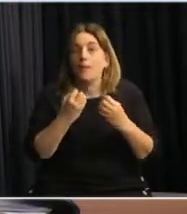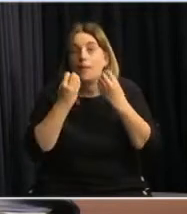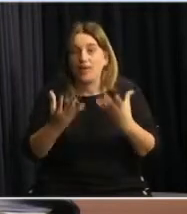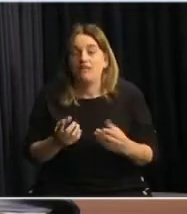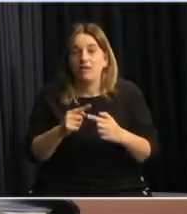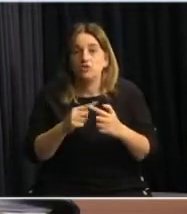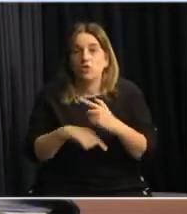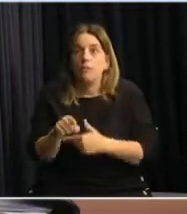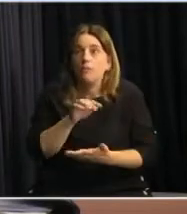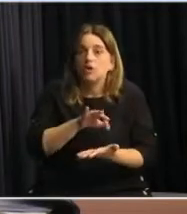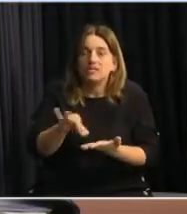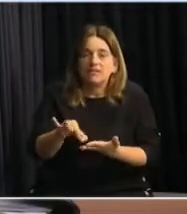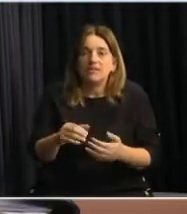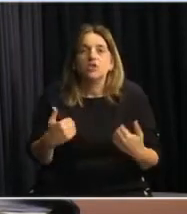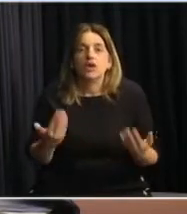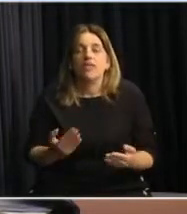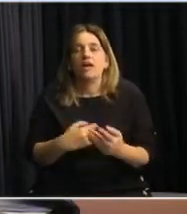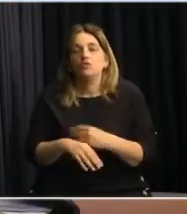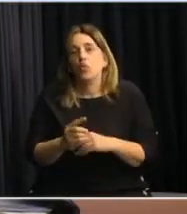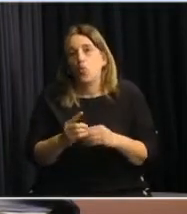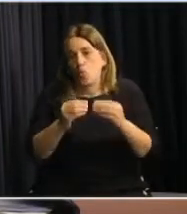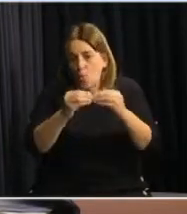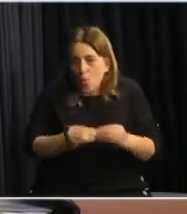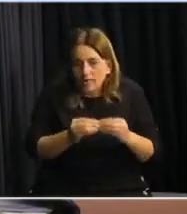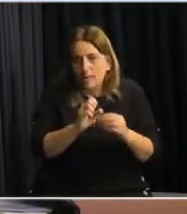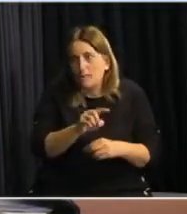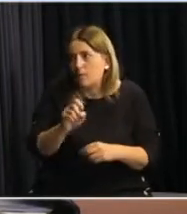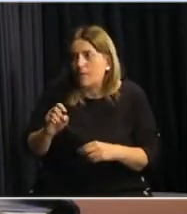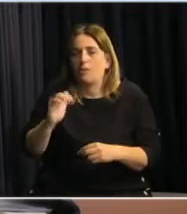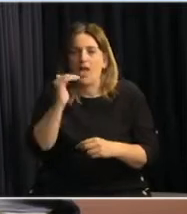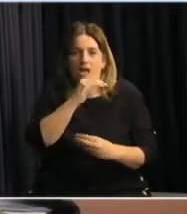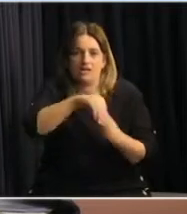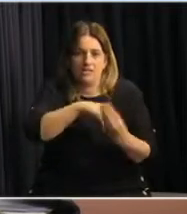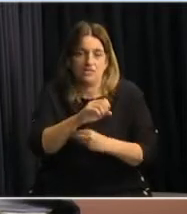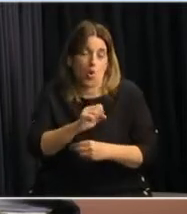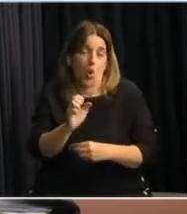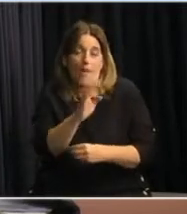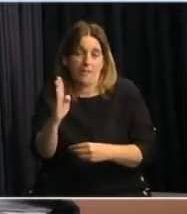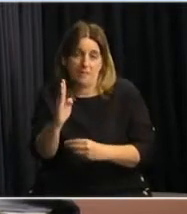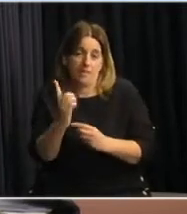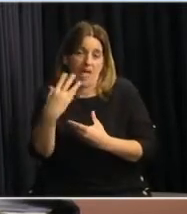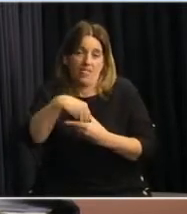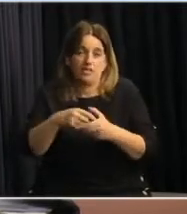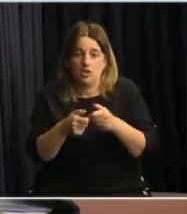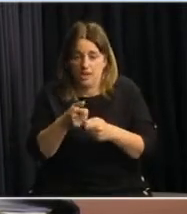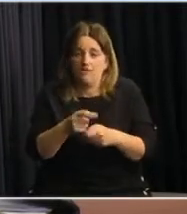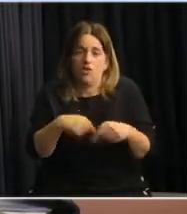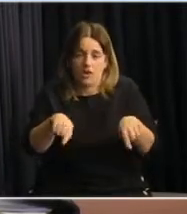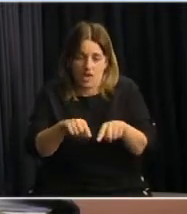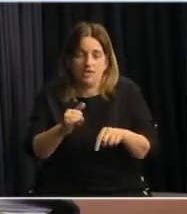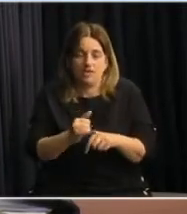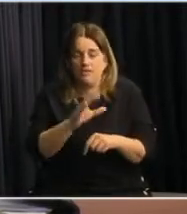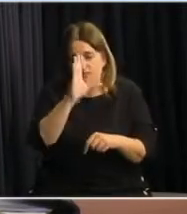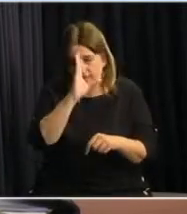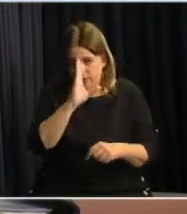de la prestación que se deposita en las cuentas de las asignaciones familiares o de la aplicación Tuap, que va a ser la que vamos a tener en